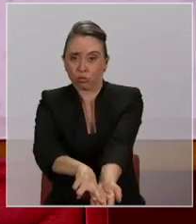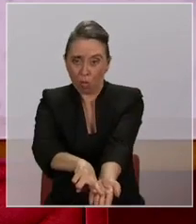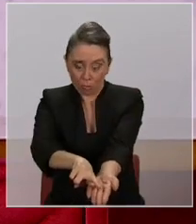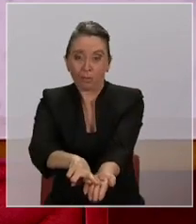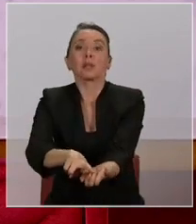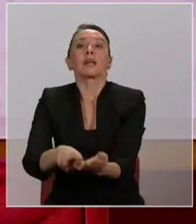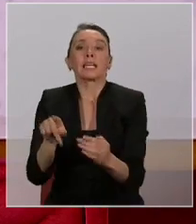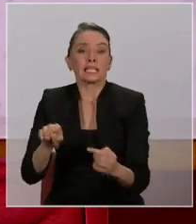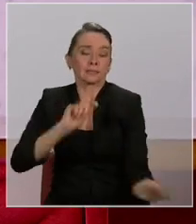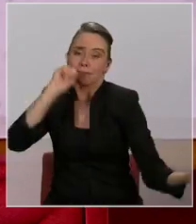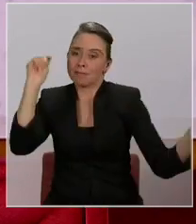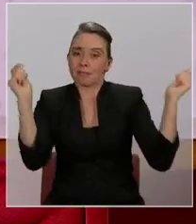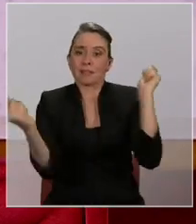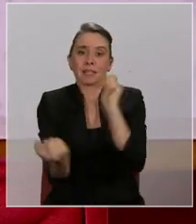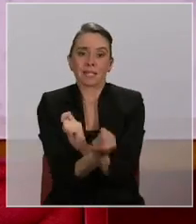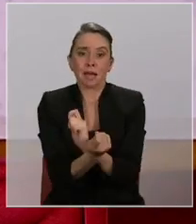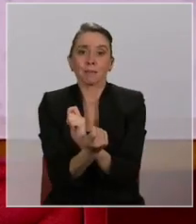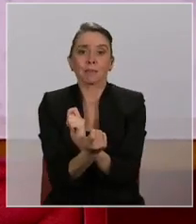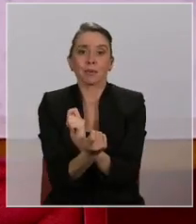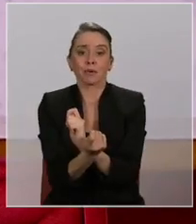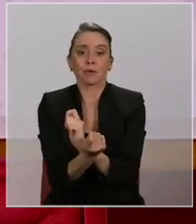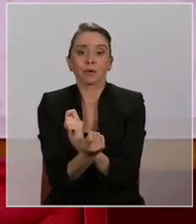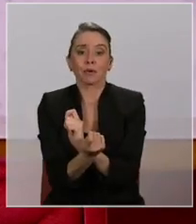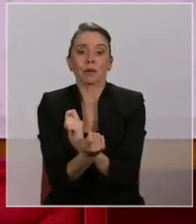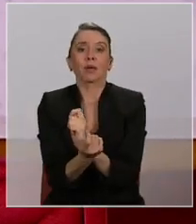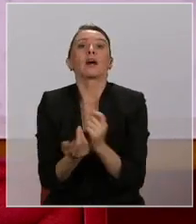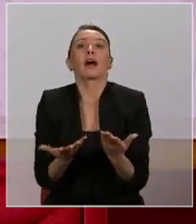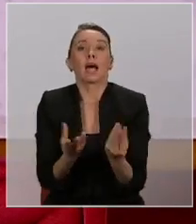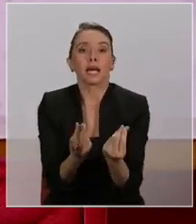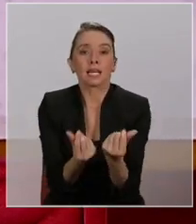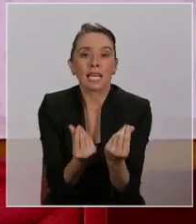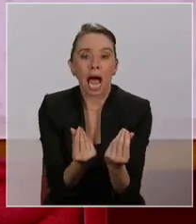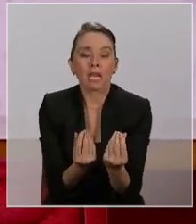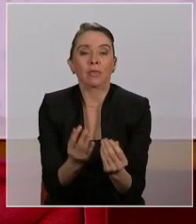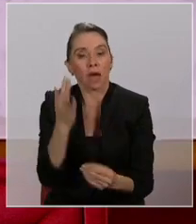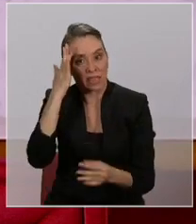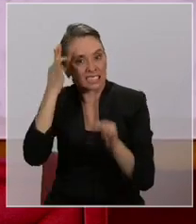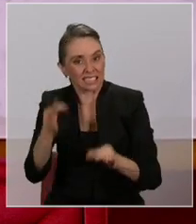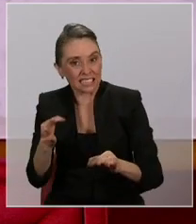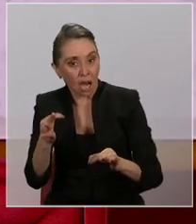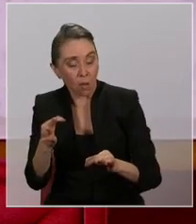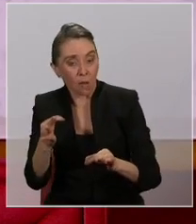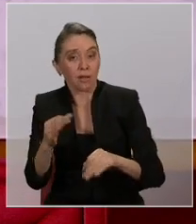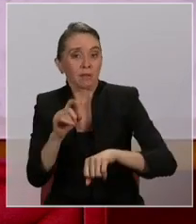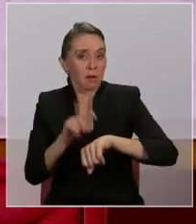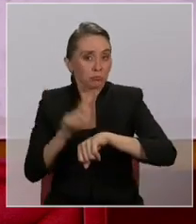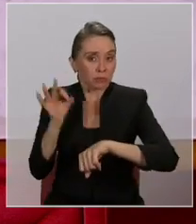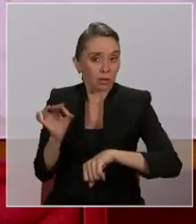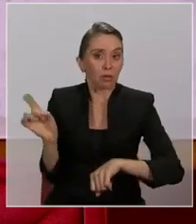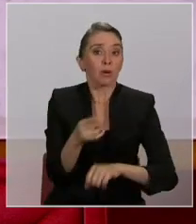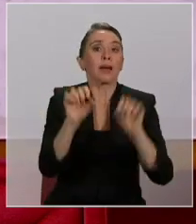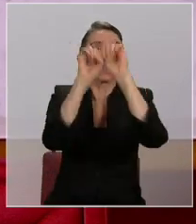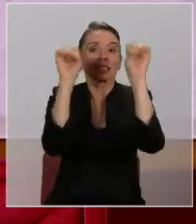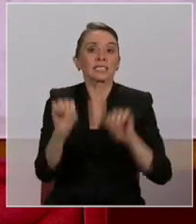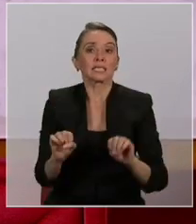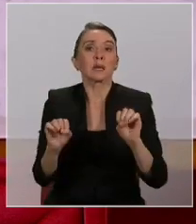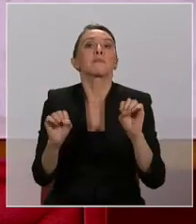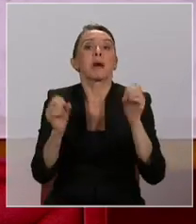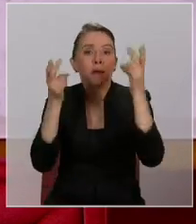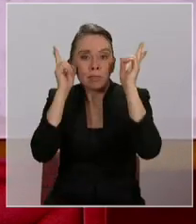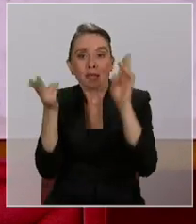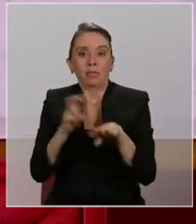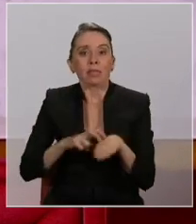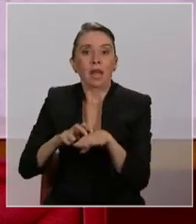beneficie de esta revolución en materia de calidad, certeza y seguridad de nuestro sistema de transporte